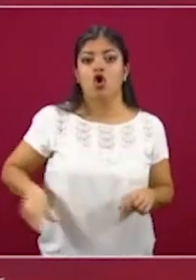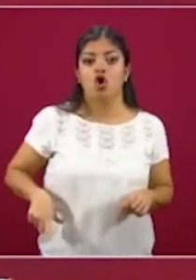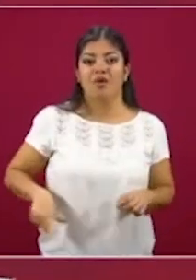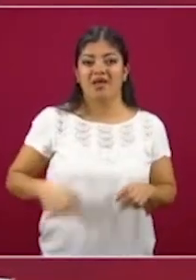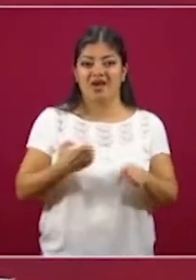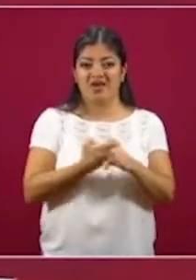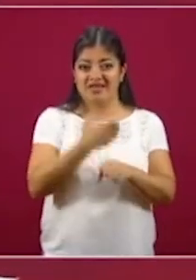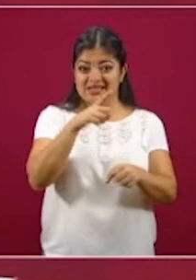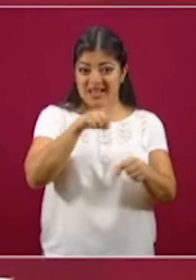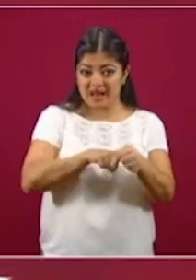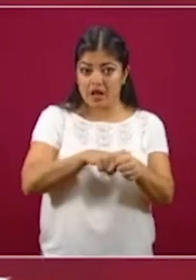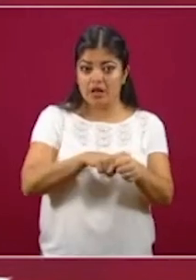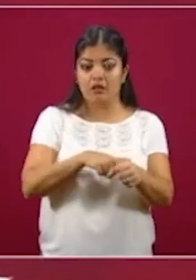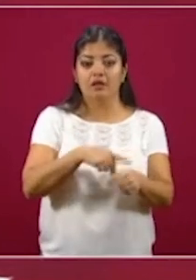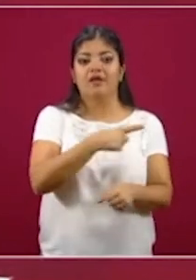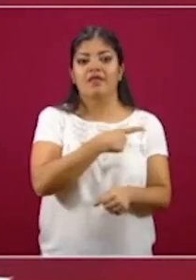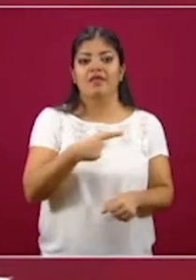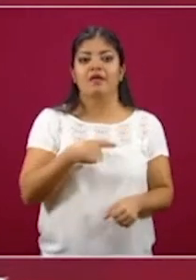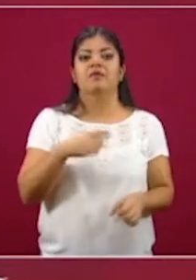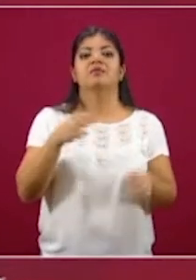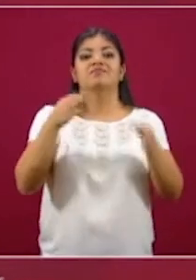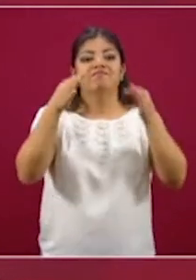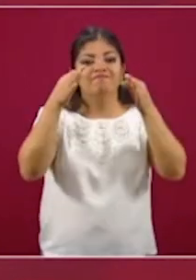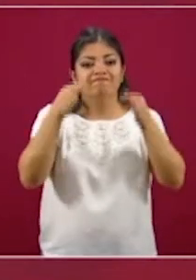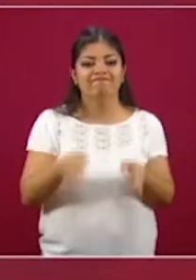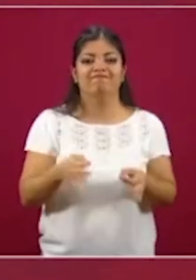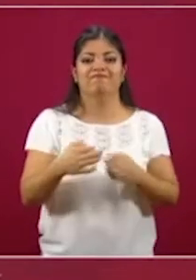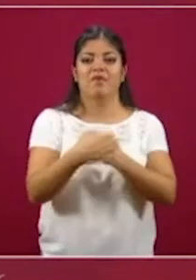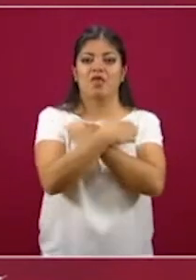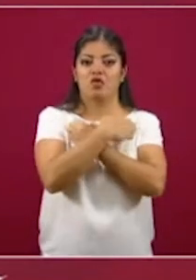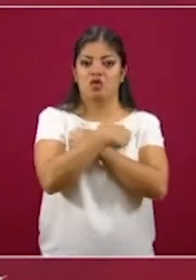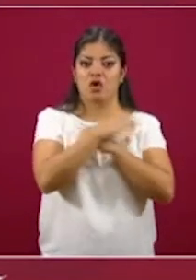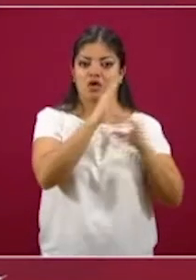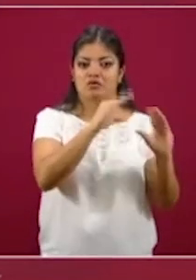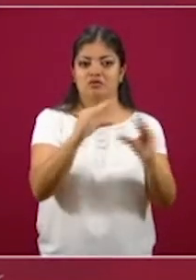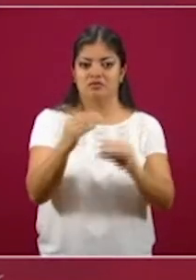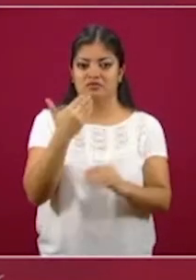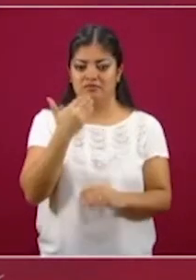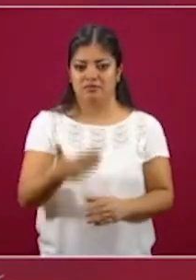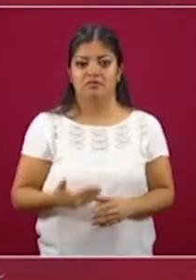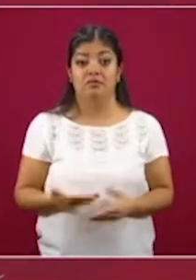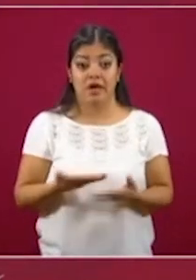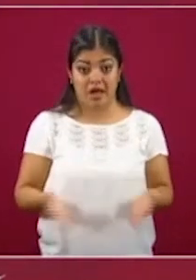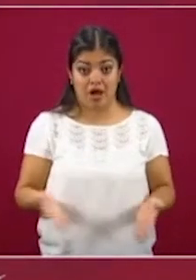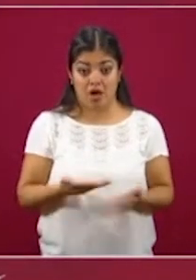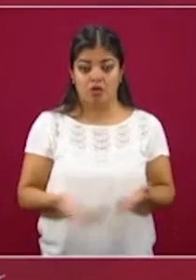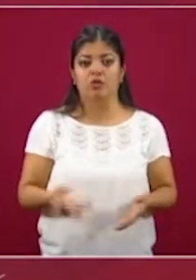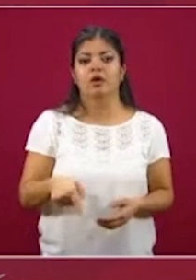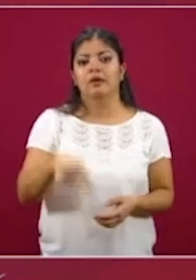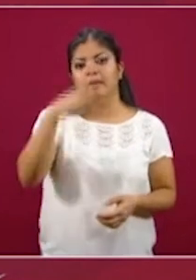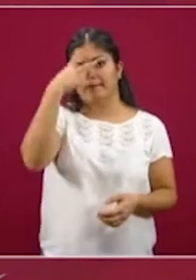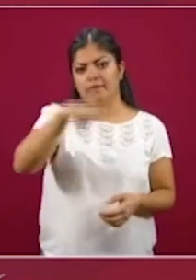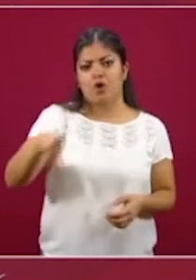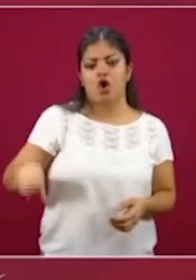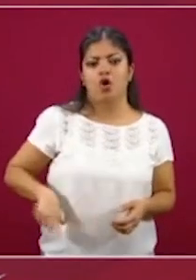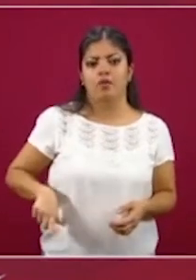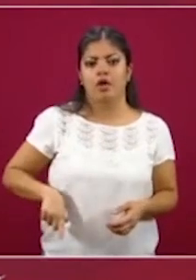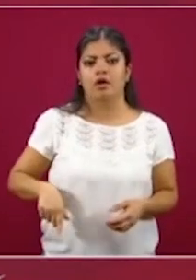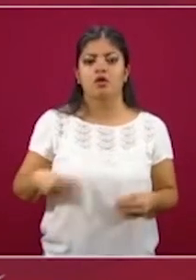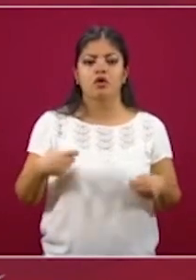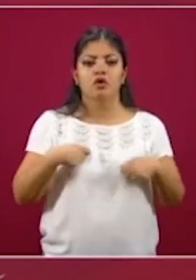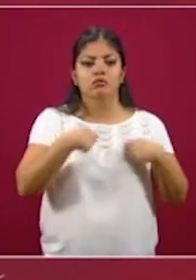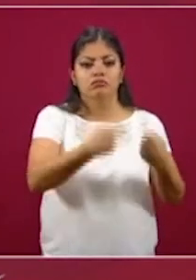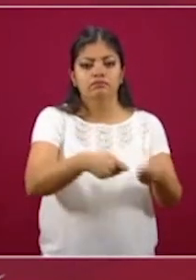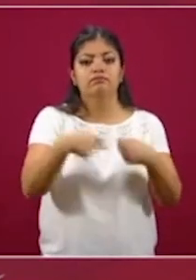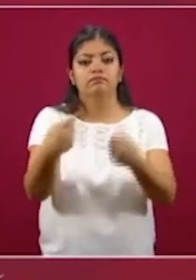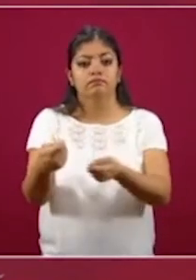estatales, debe de ser una educación de excelencia. Actualmente, gobierno de México entrega más de